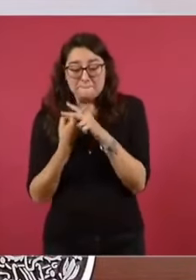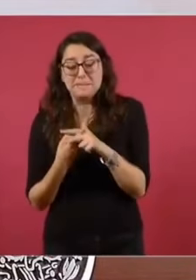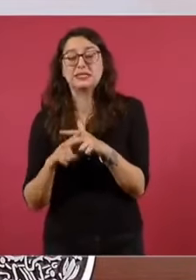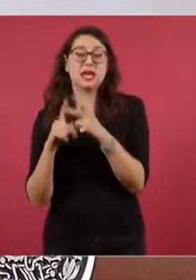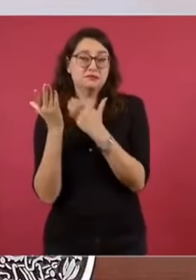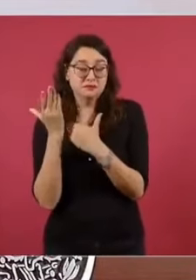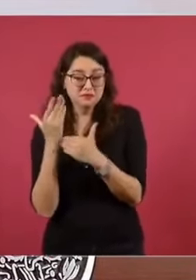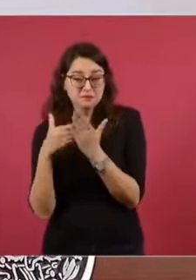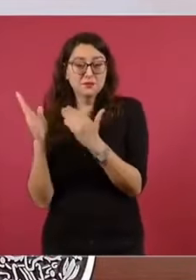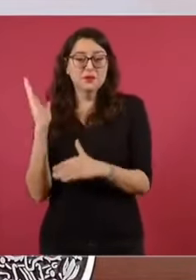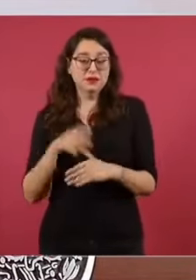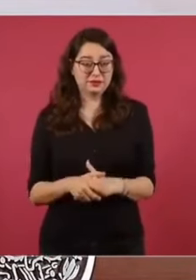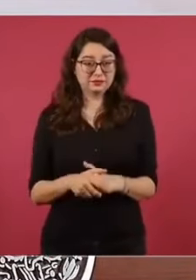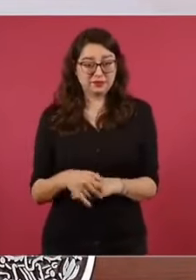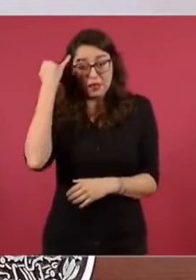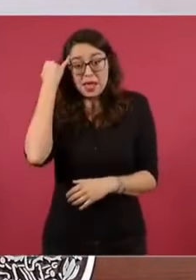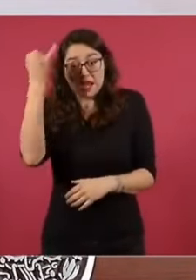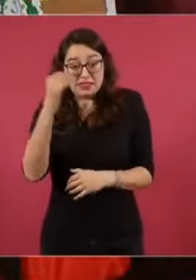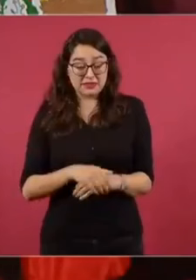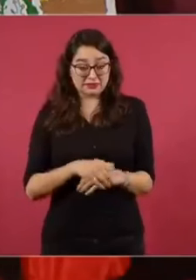se dedica nada más a saquear